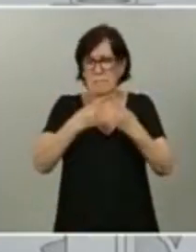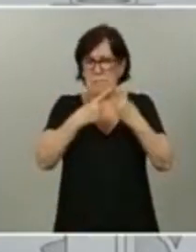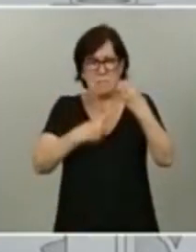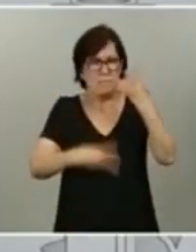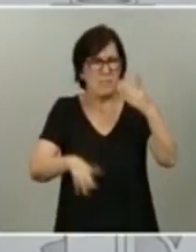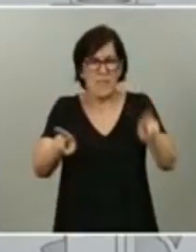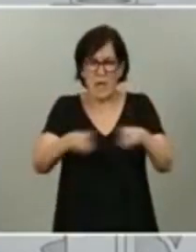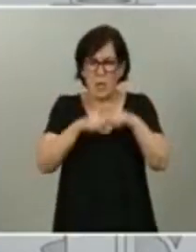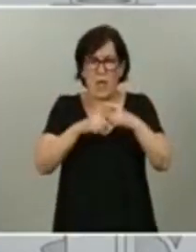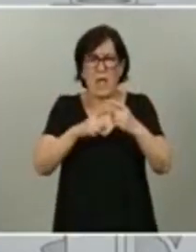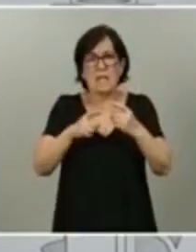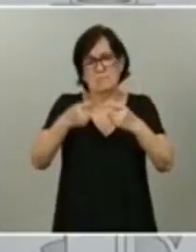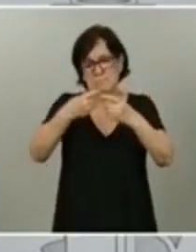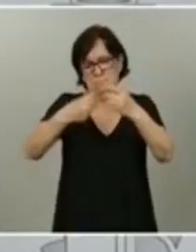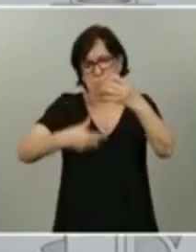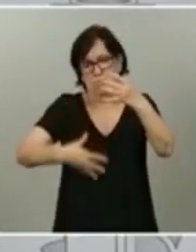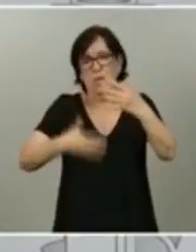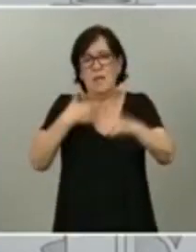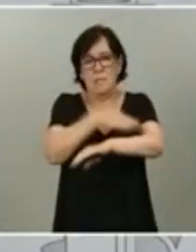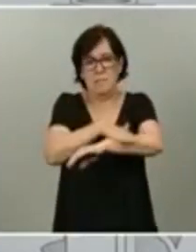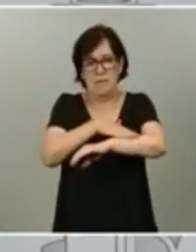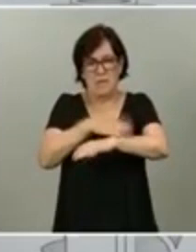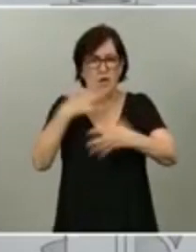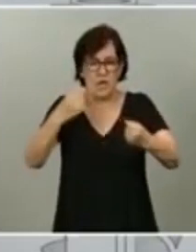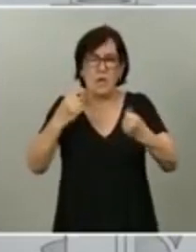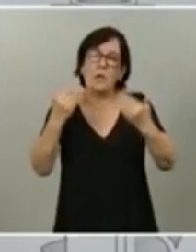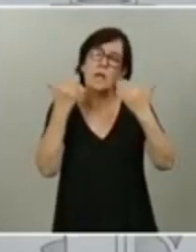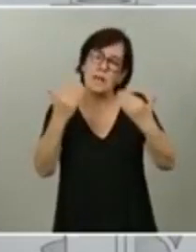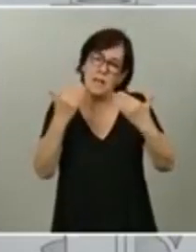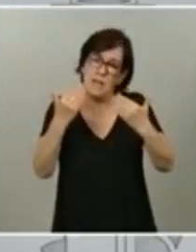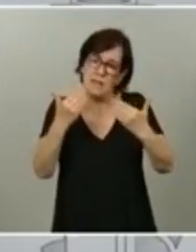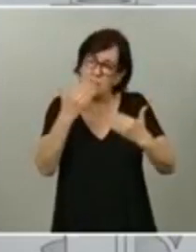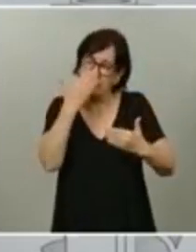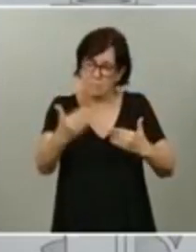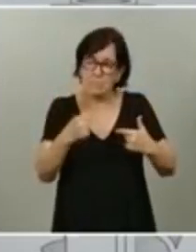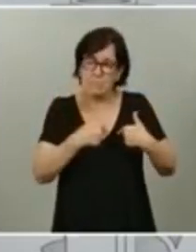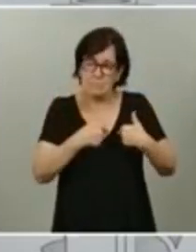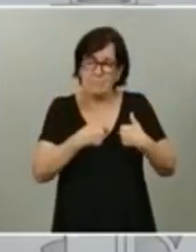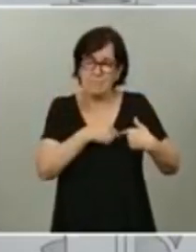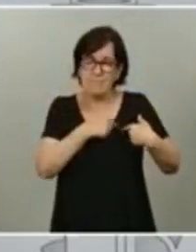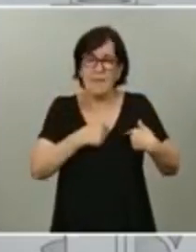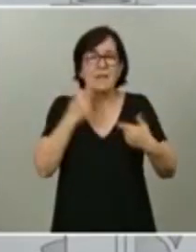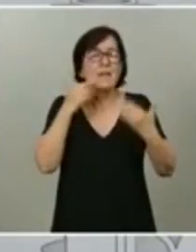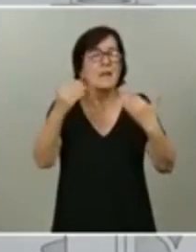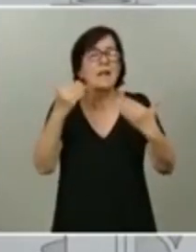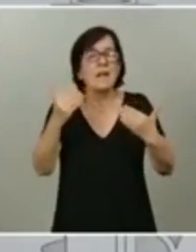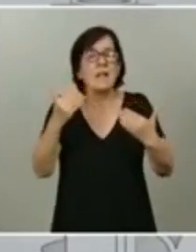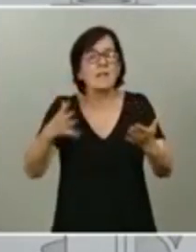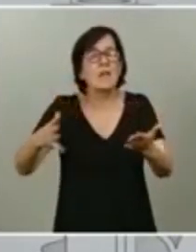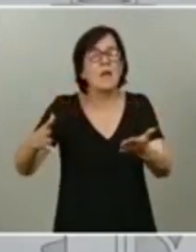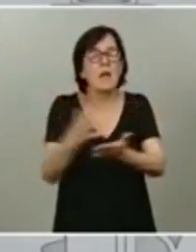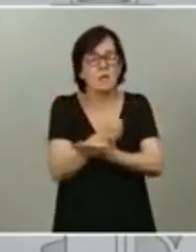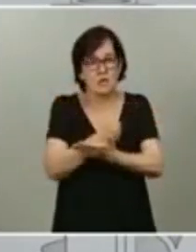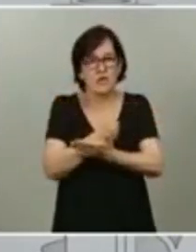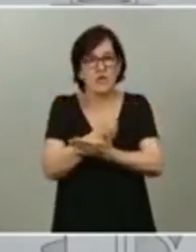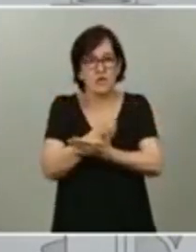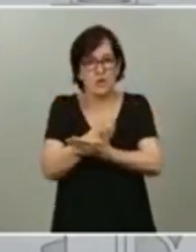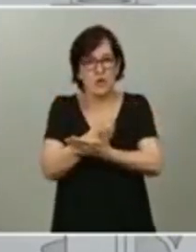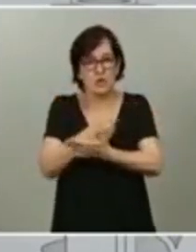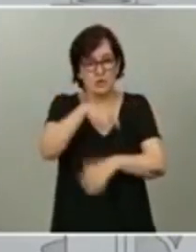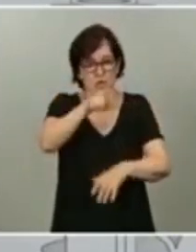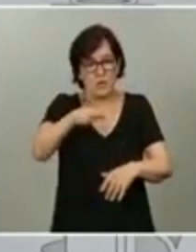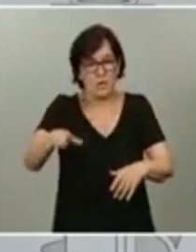Ministerio de Sanidad. Gracias de verdad, gracias de corazón. Gracias, en definitiva, a todos los ciudadanos por el